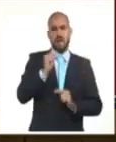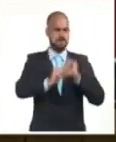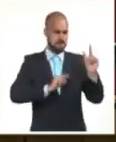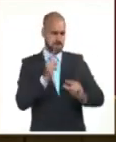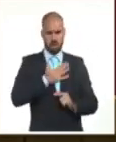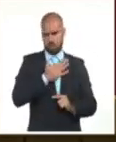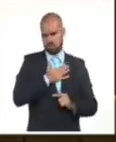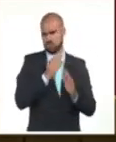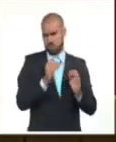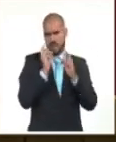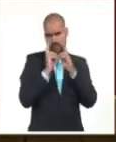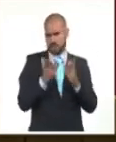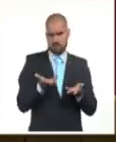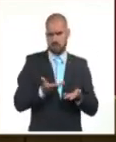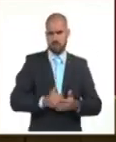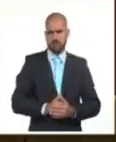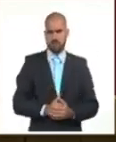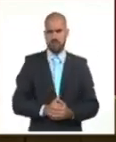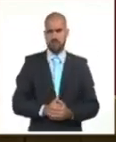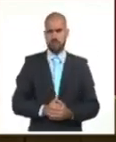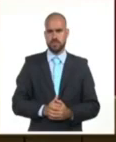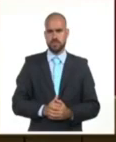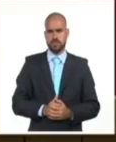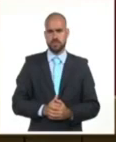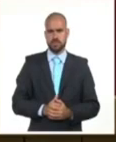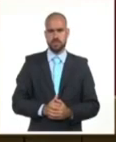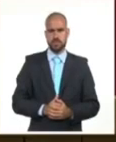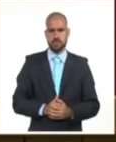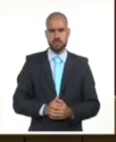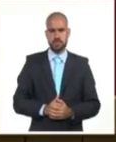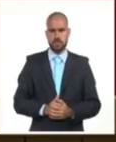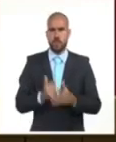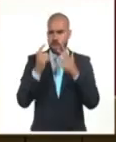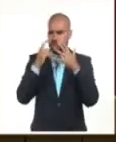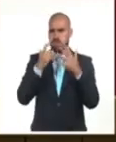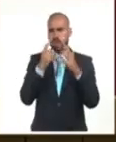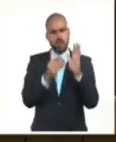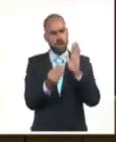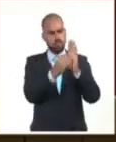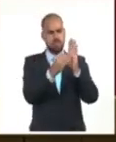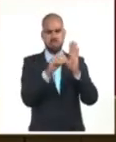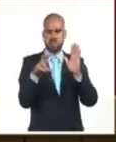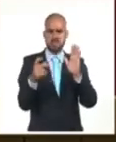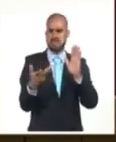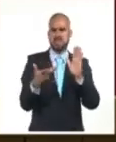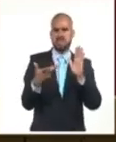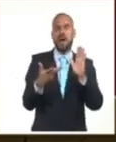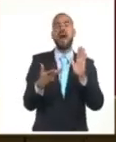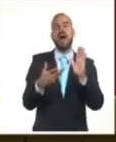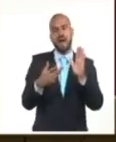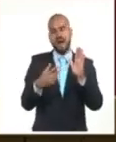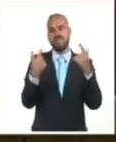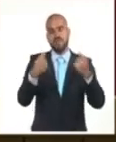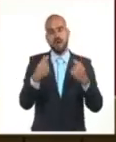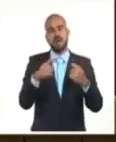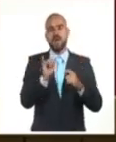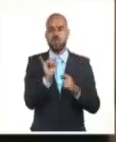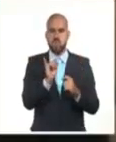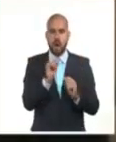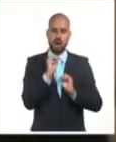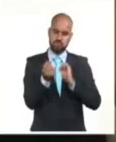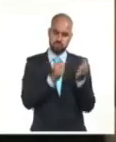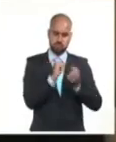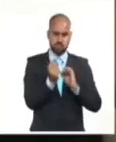y al acceso a sus datos, lo que resulta trascendente en la necesaria tutela a la vida privada de los